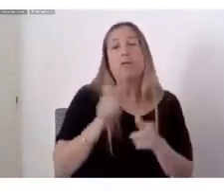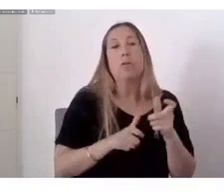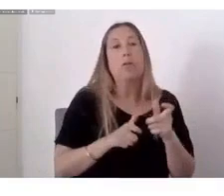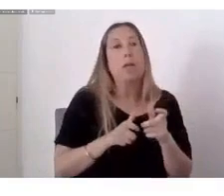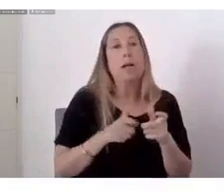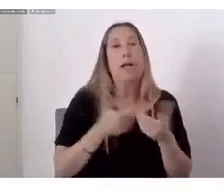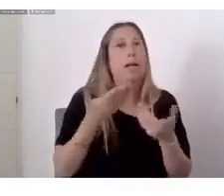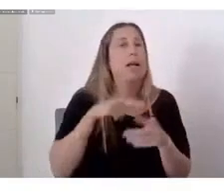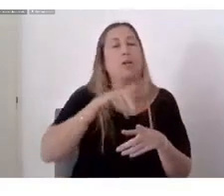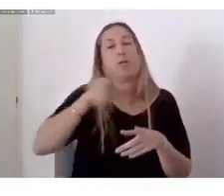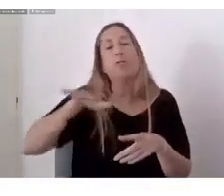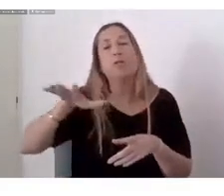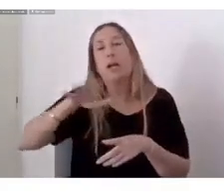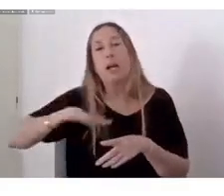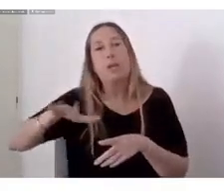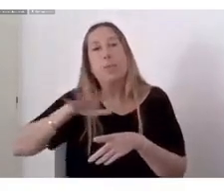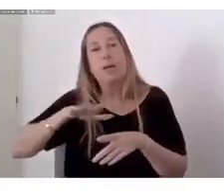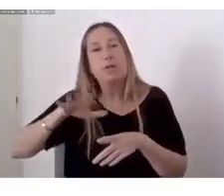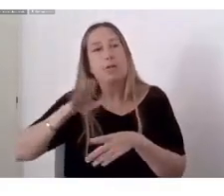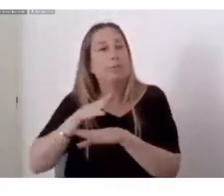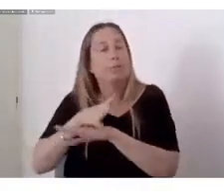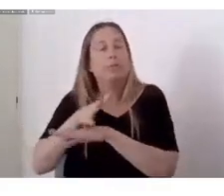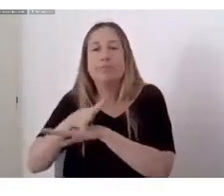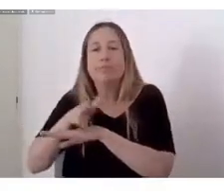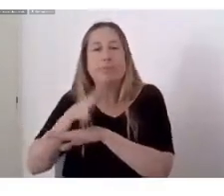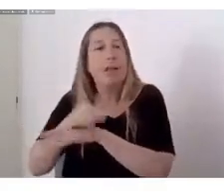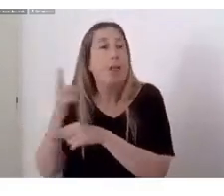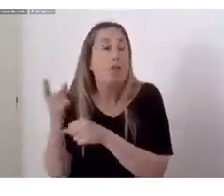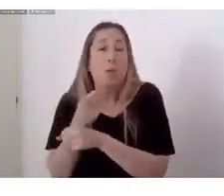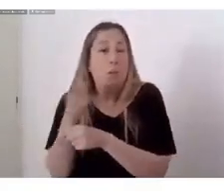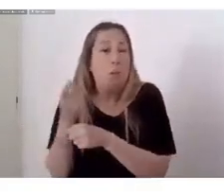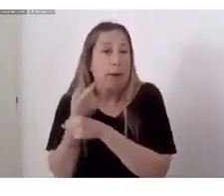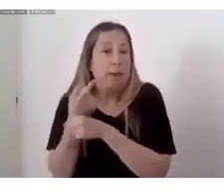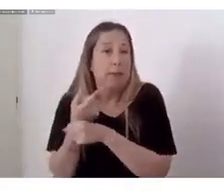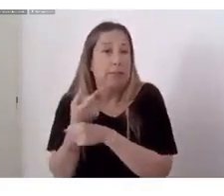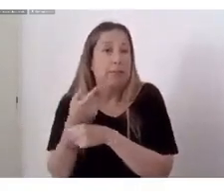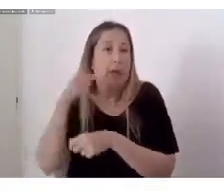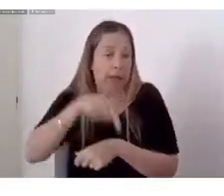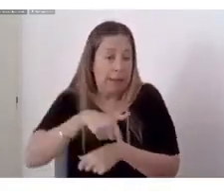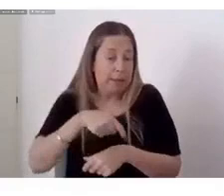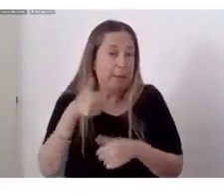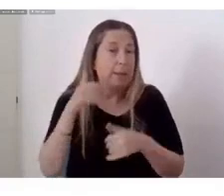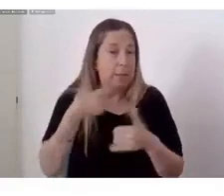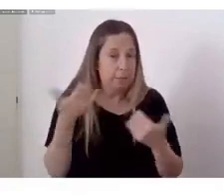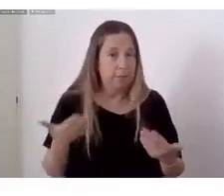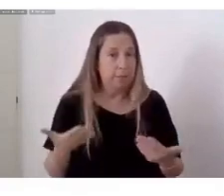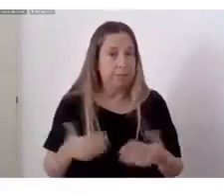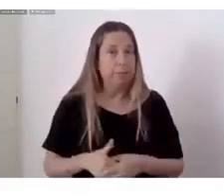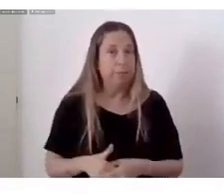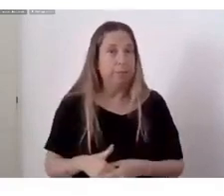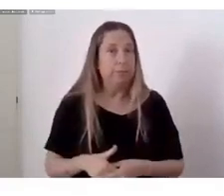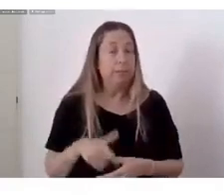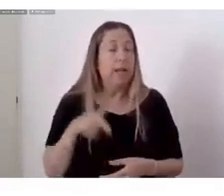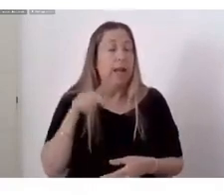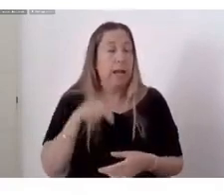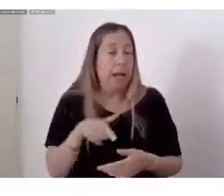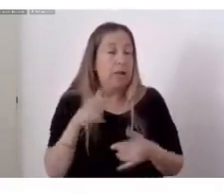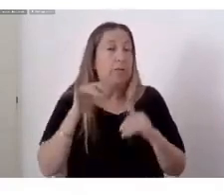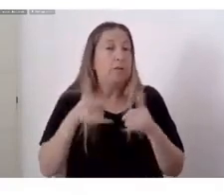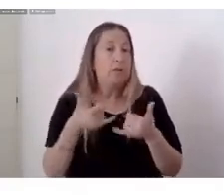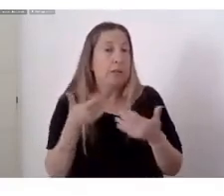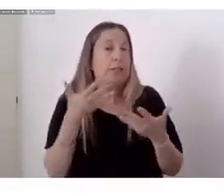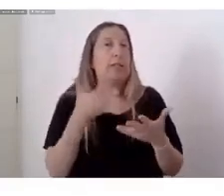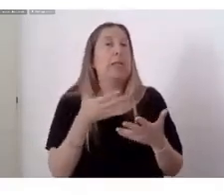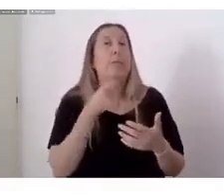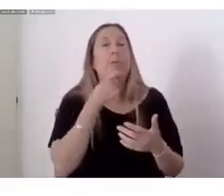espacios Y que Este es uno de ellos Este espacio Tiene esa inyección Monetaria Durante estos años